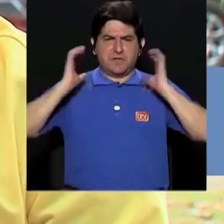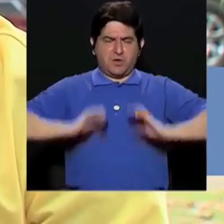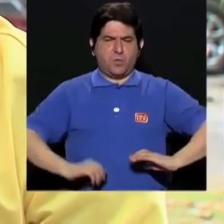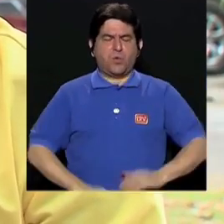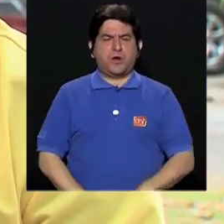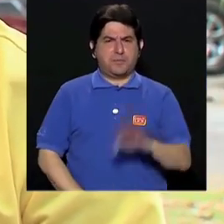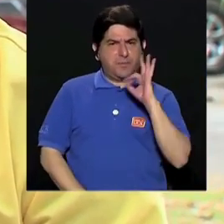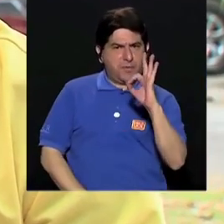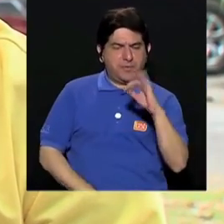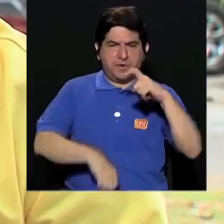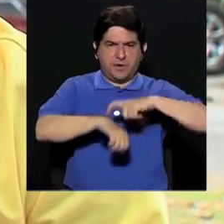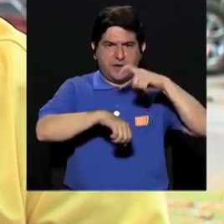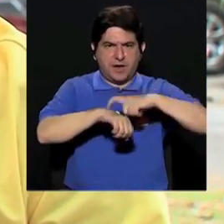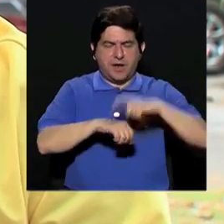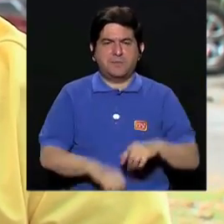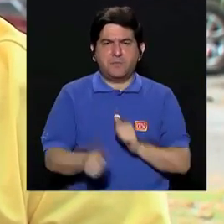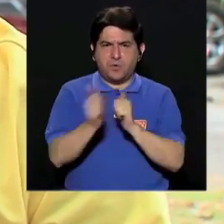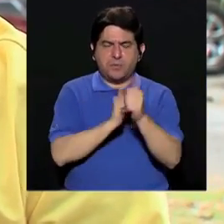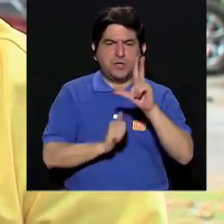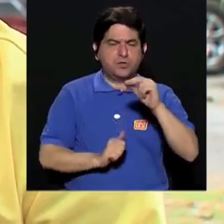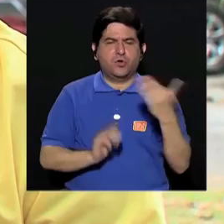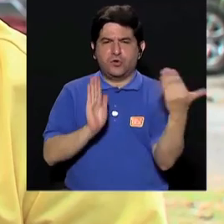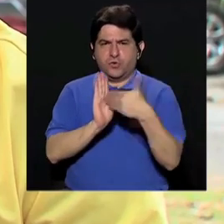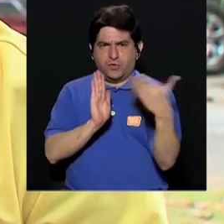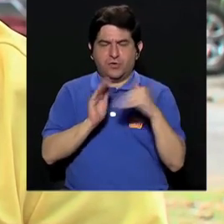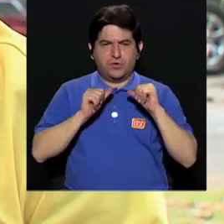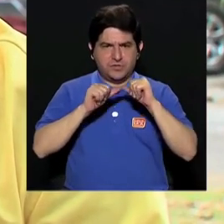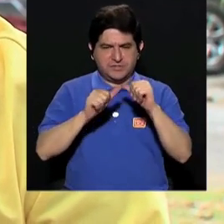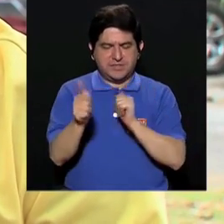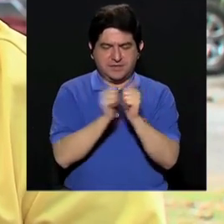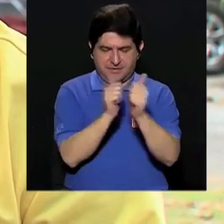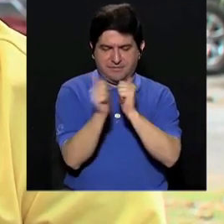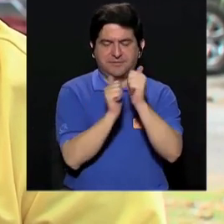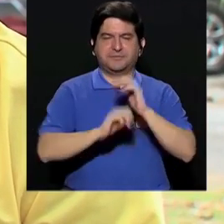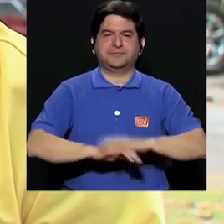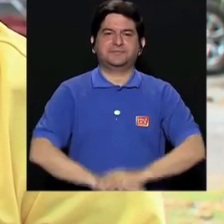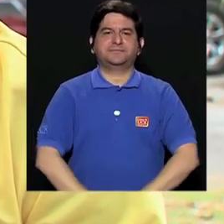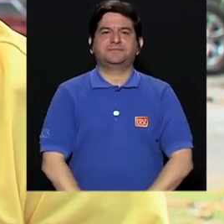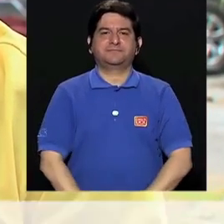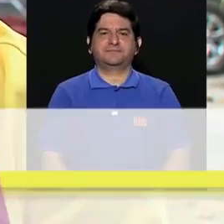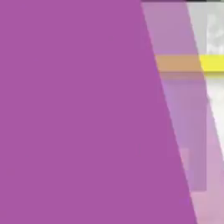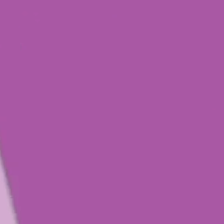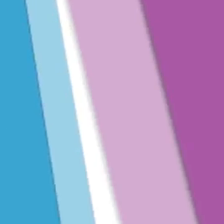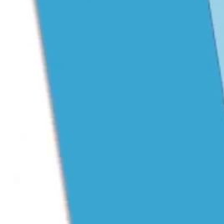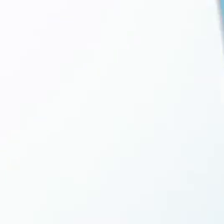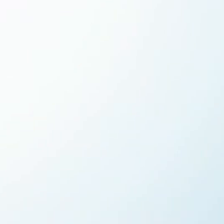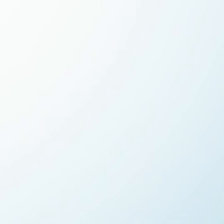para que su cuerpo esté caliente y a la hora de hacer los ejercicios no se lesione. Siga adelante con el deporte.